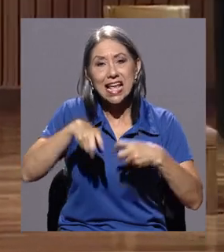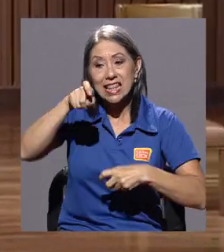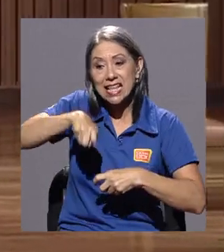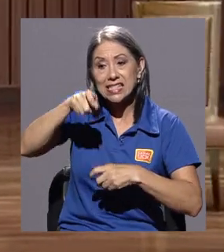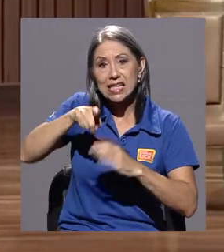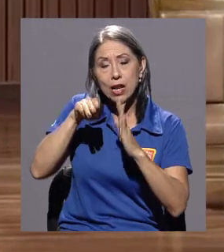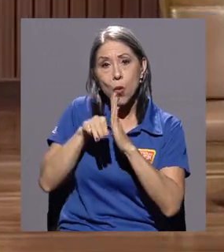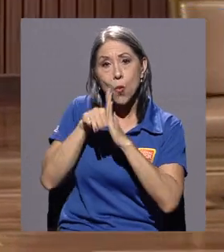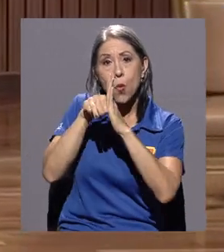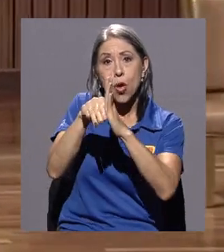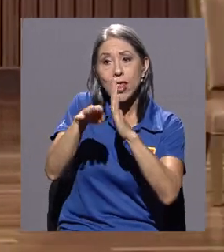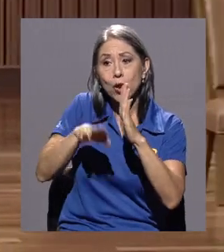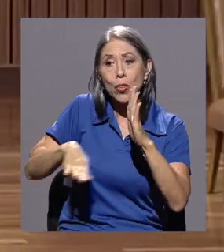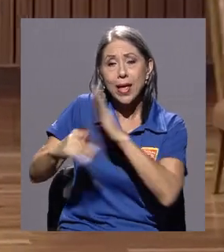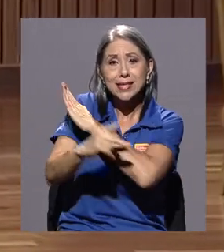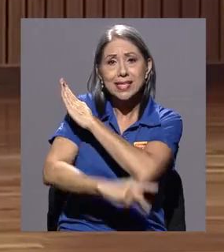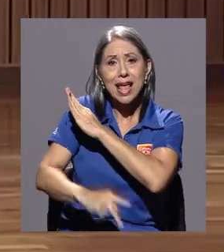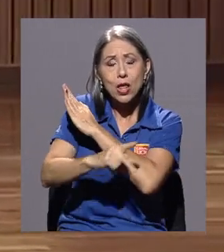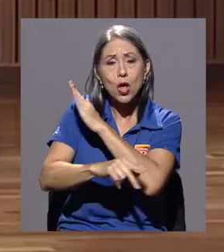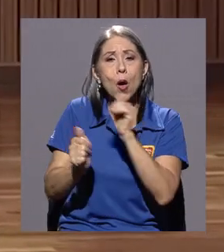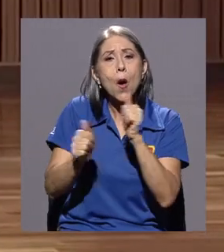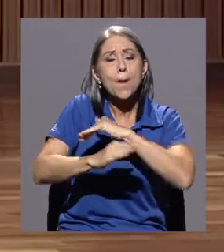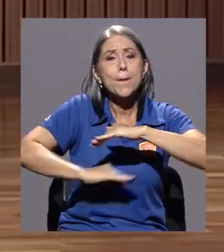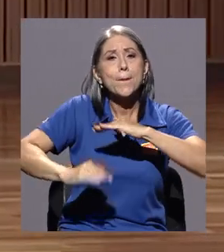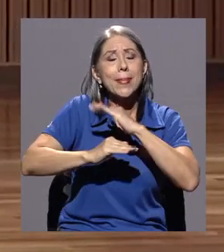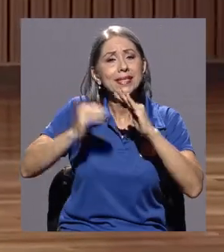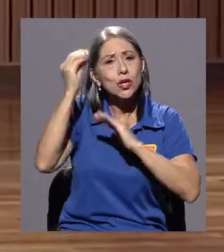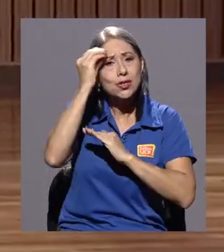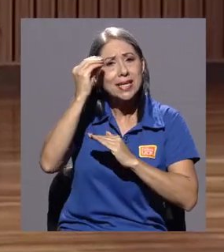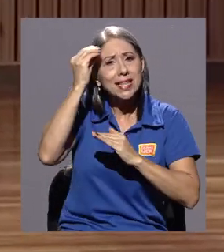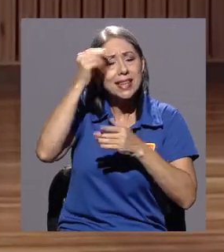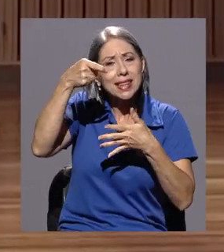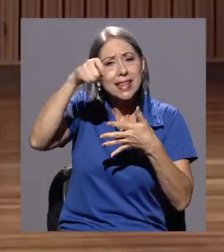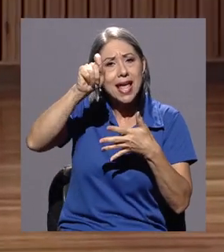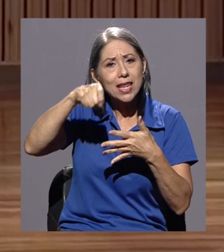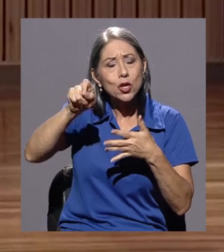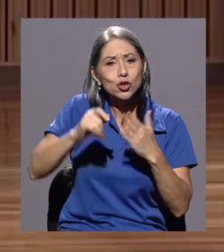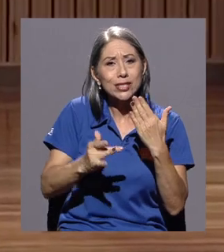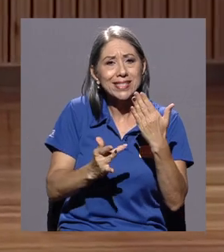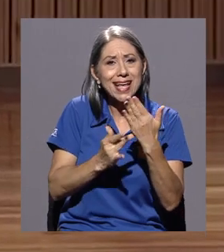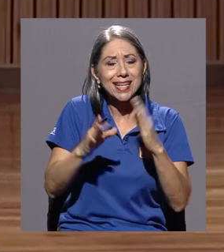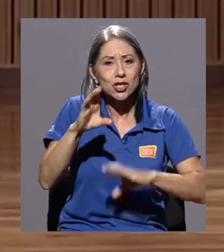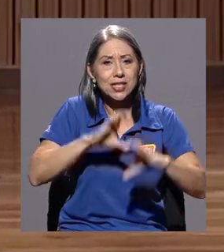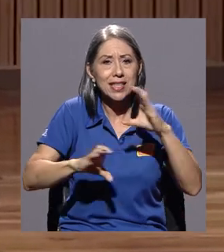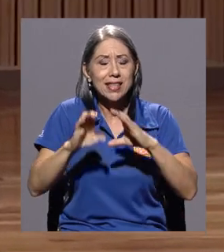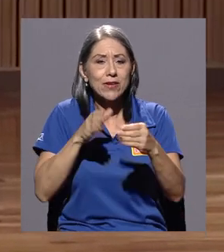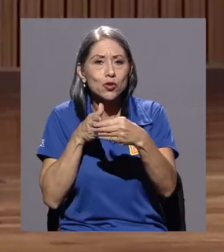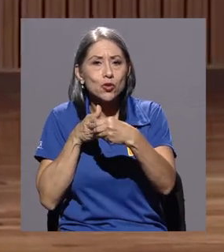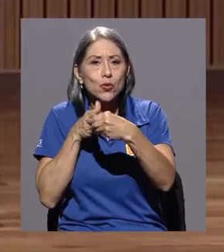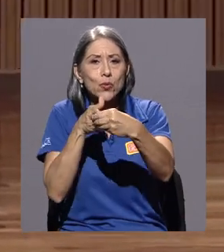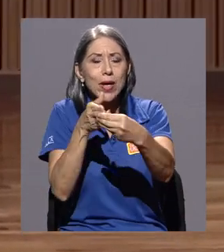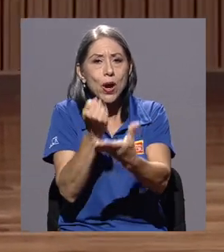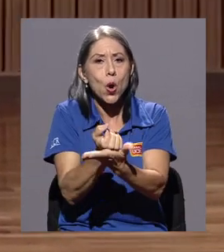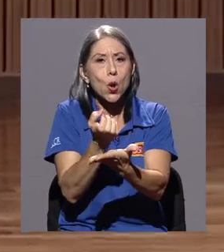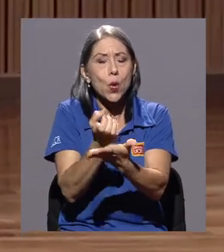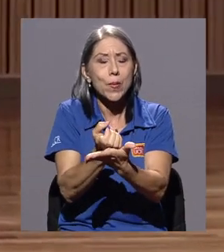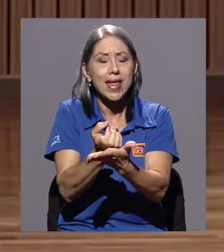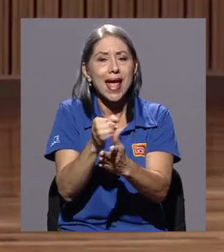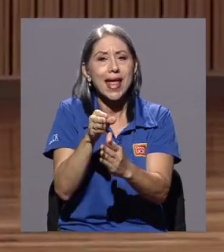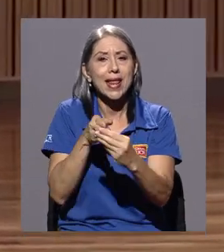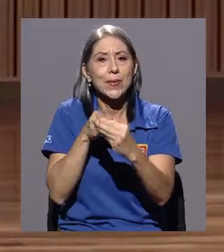modelo de estado que se basara en criterios técnicos y científicos para liderar la economía y la sociedad